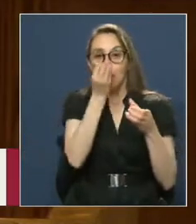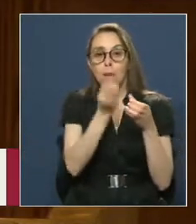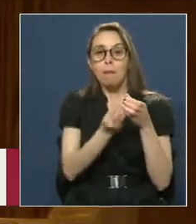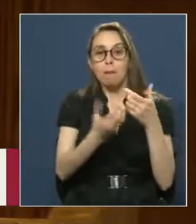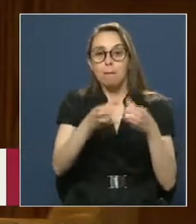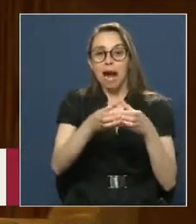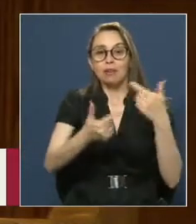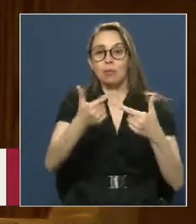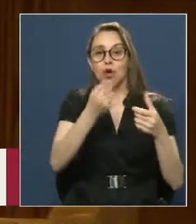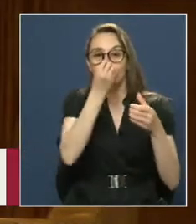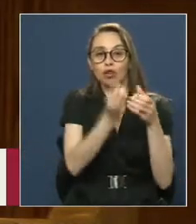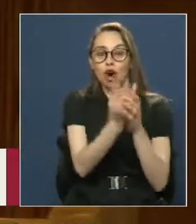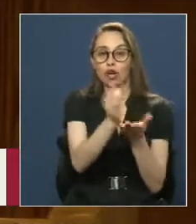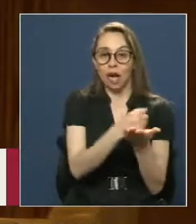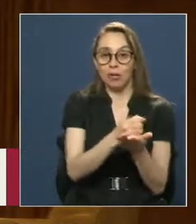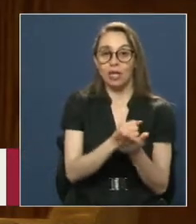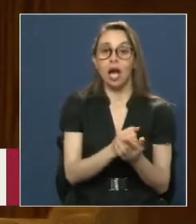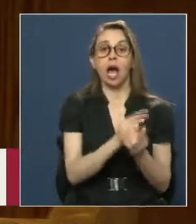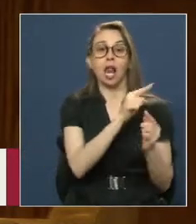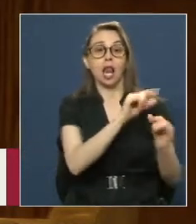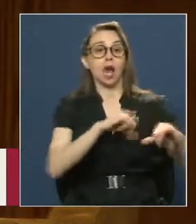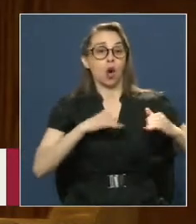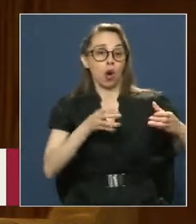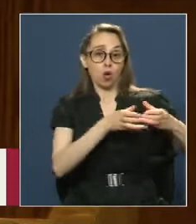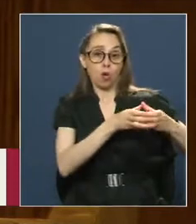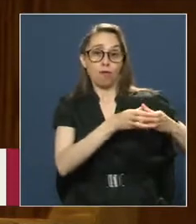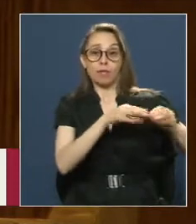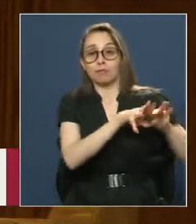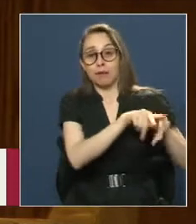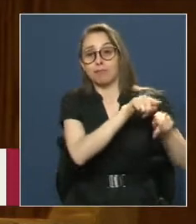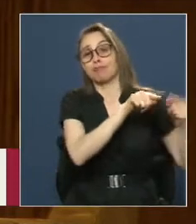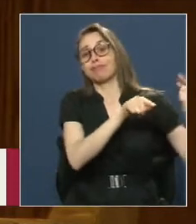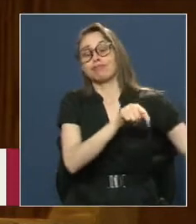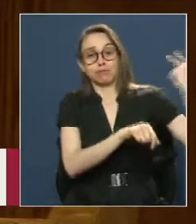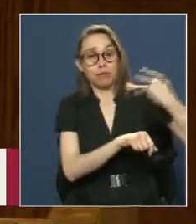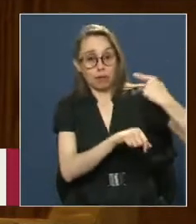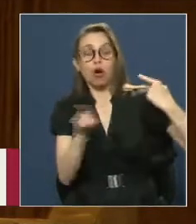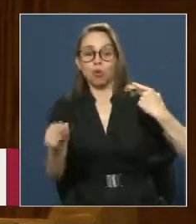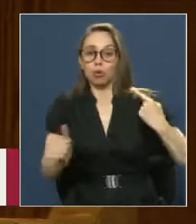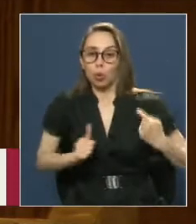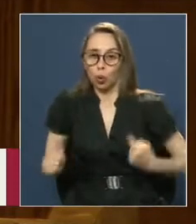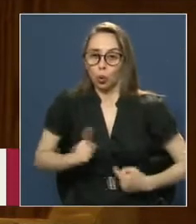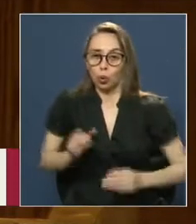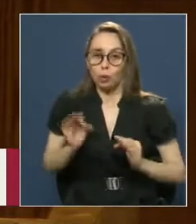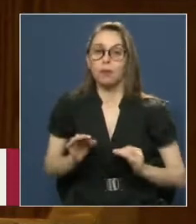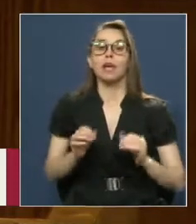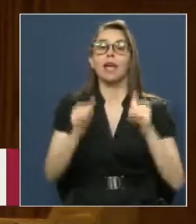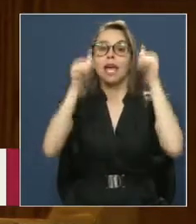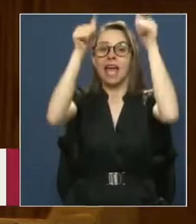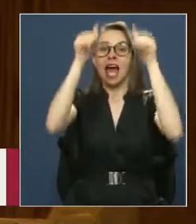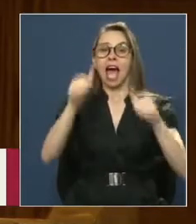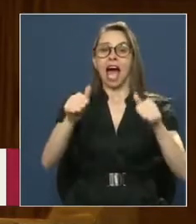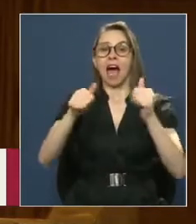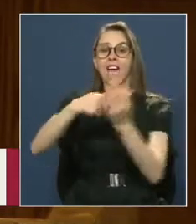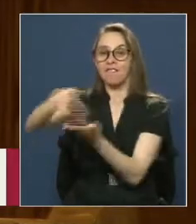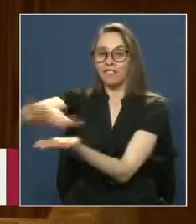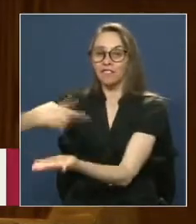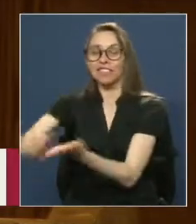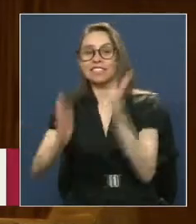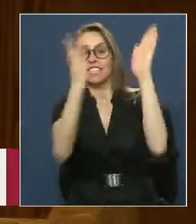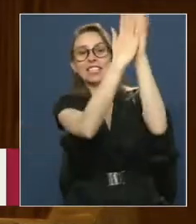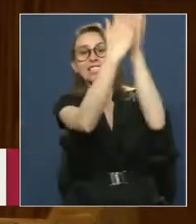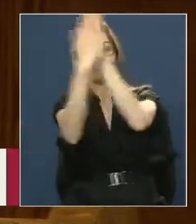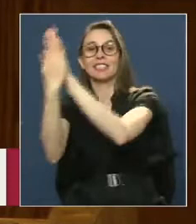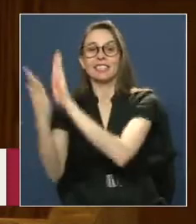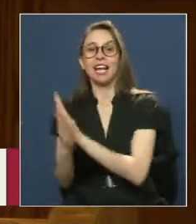compromisos y obligaciones que esa juventud imponía Muchas veces pegando afiches con engrubo en la campaña